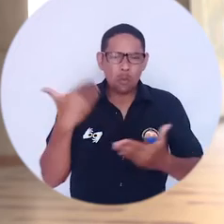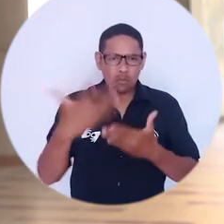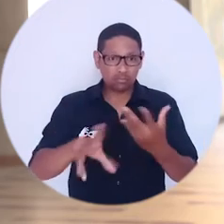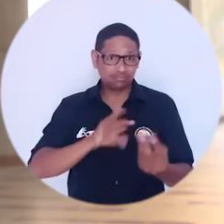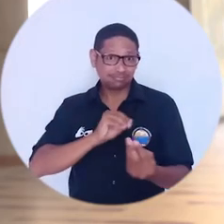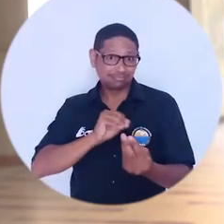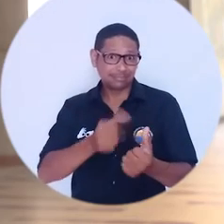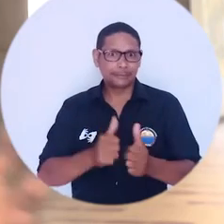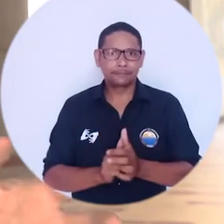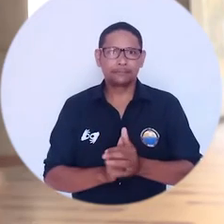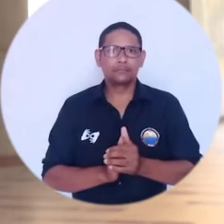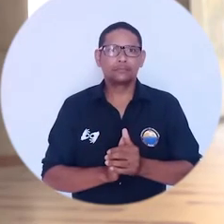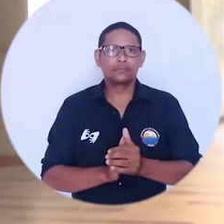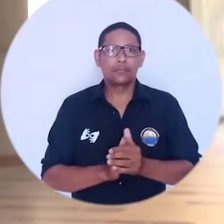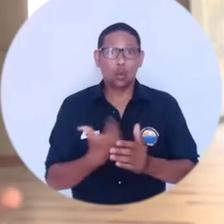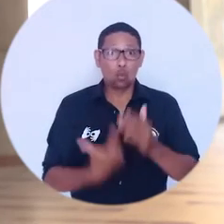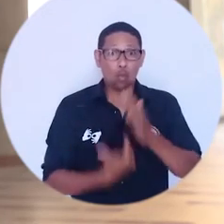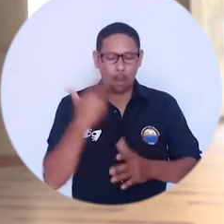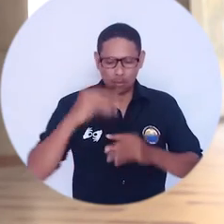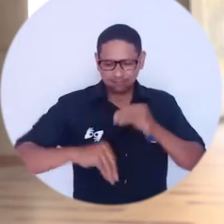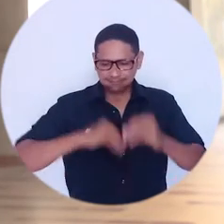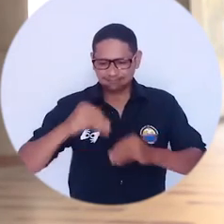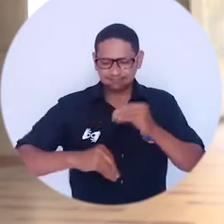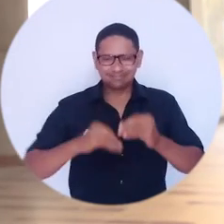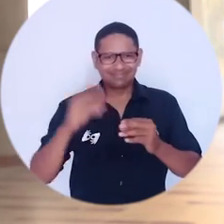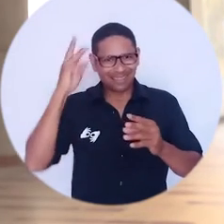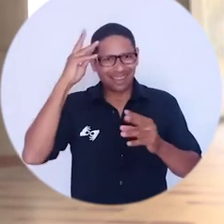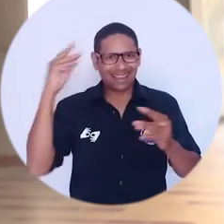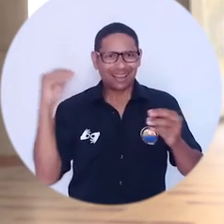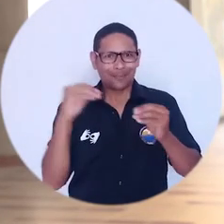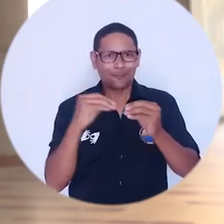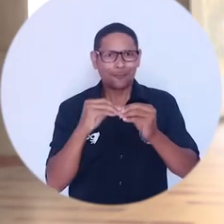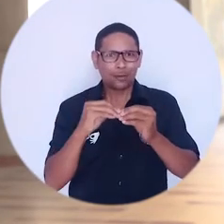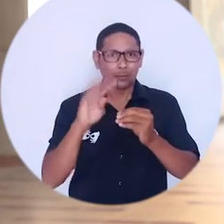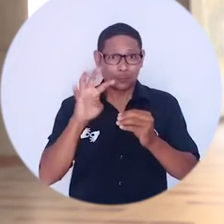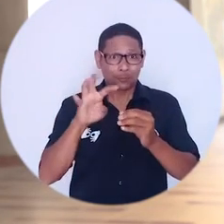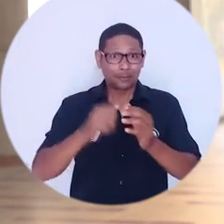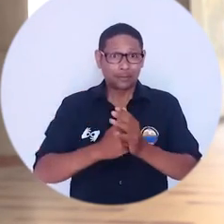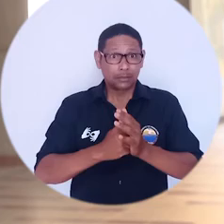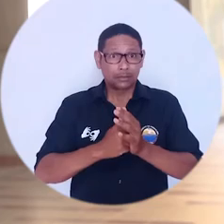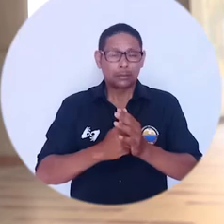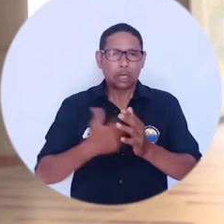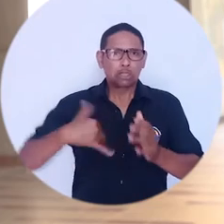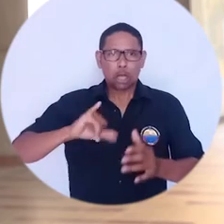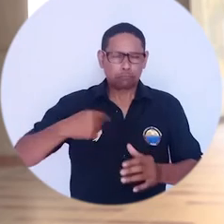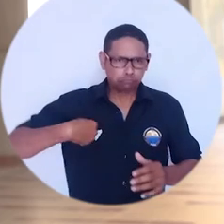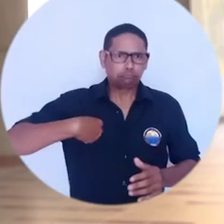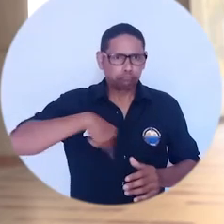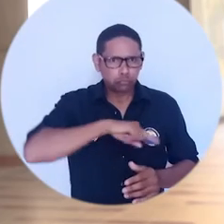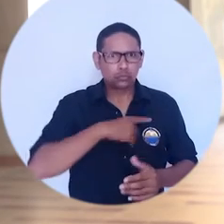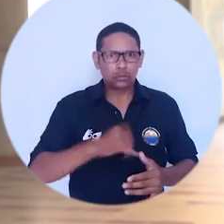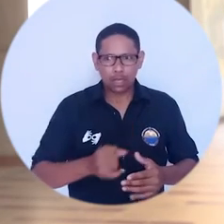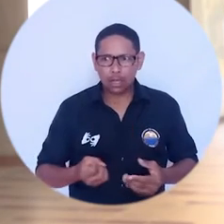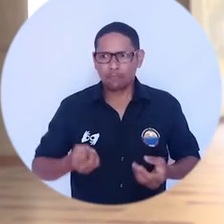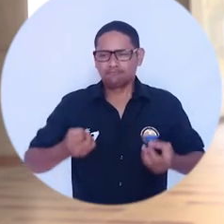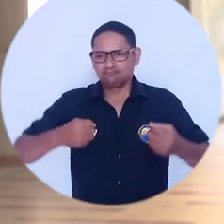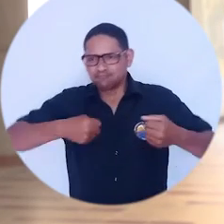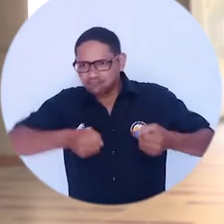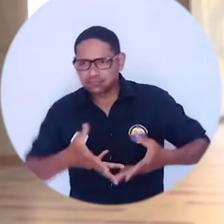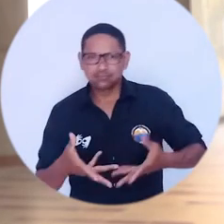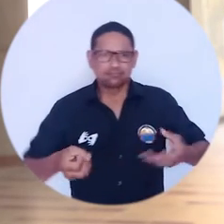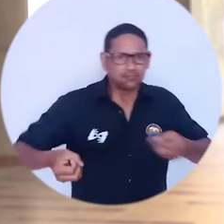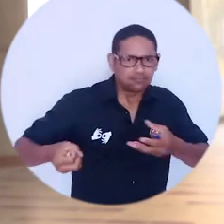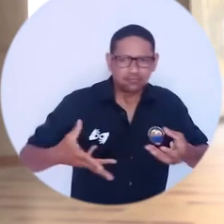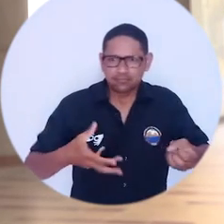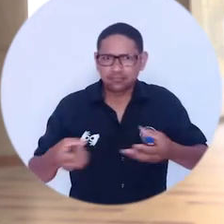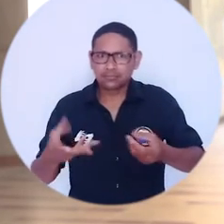Y desde luego, producto de este acuerdo, todos vamos a tener que aportar todos los gestamentos de